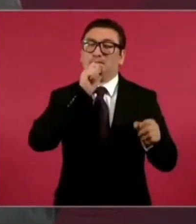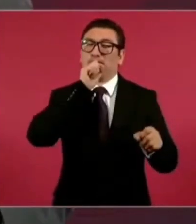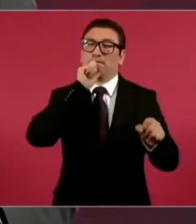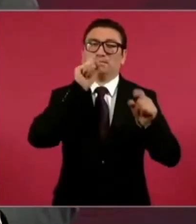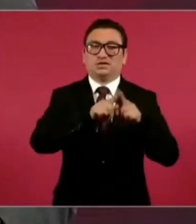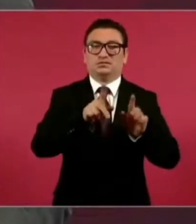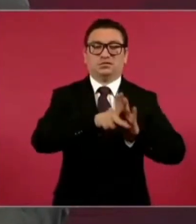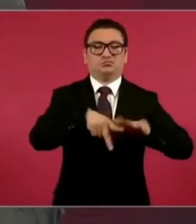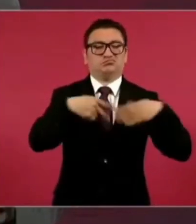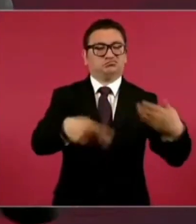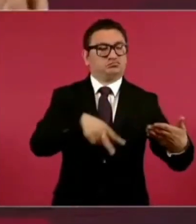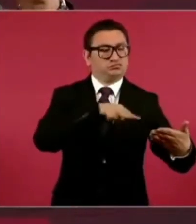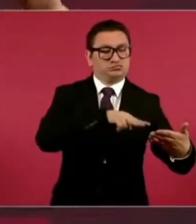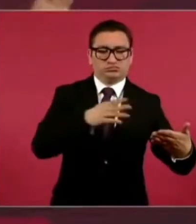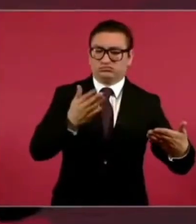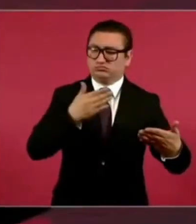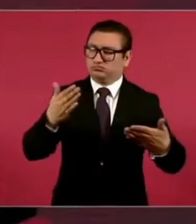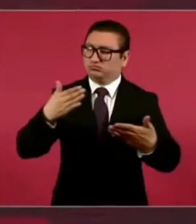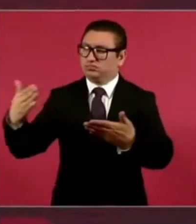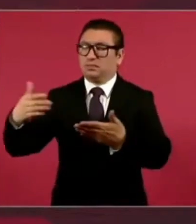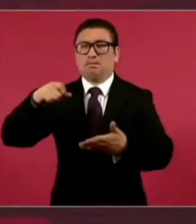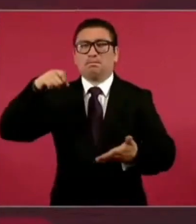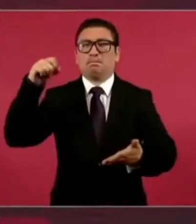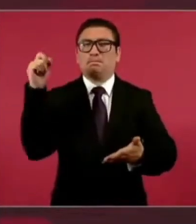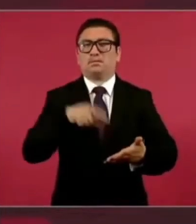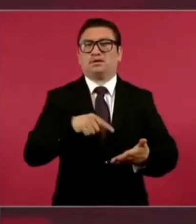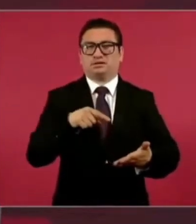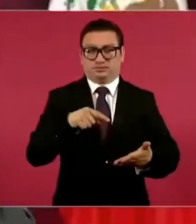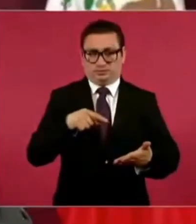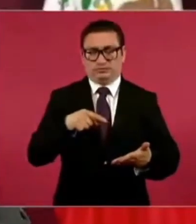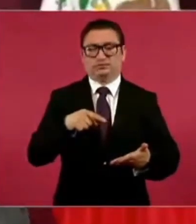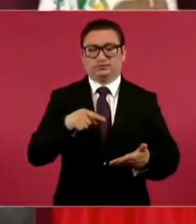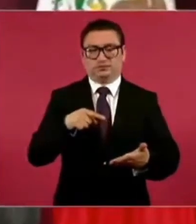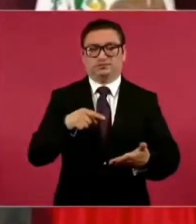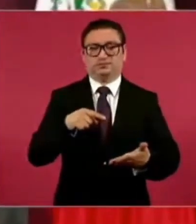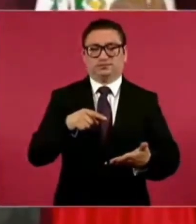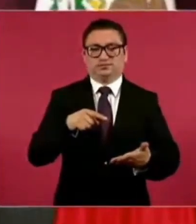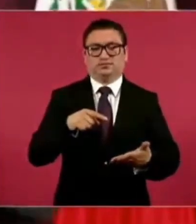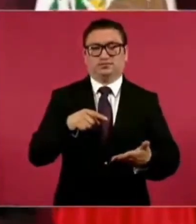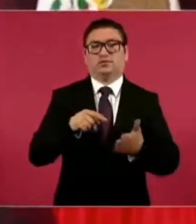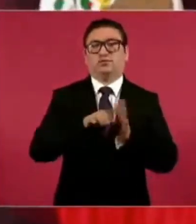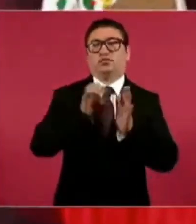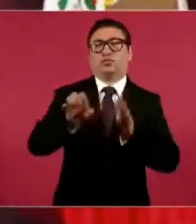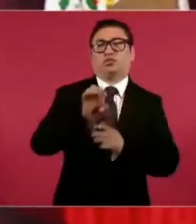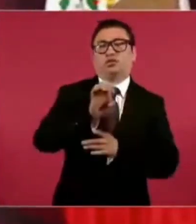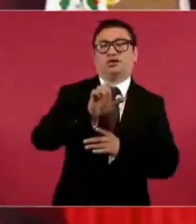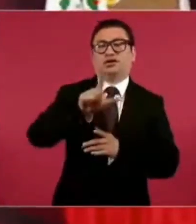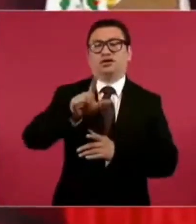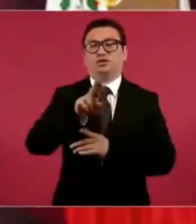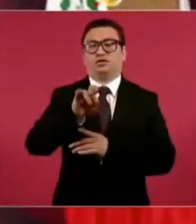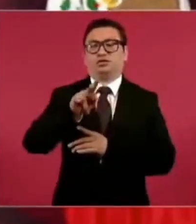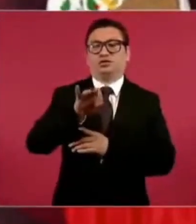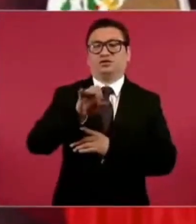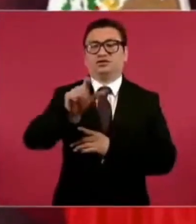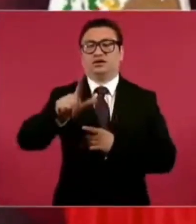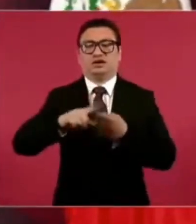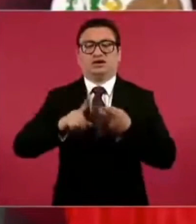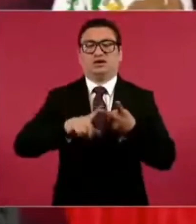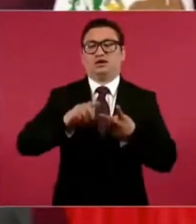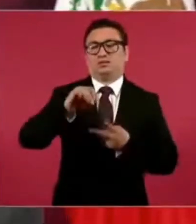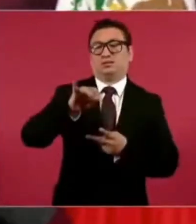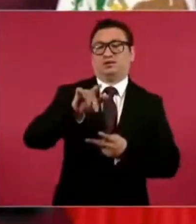la nota de universal, de milenio, de